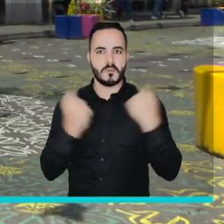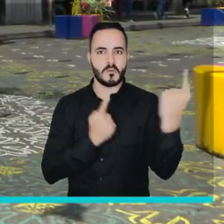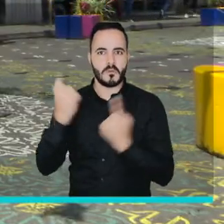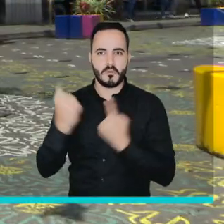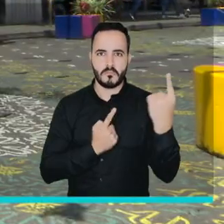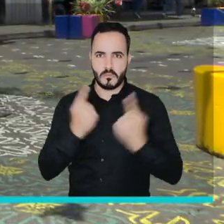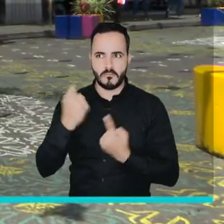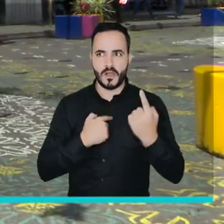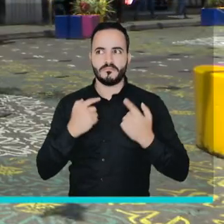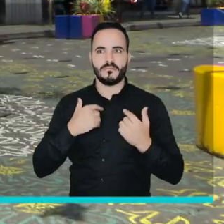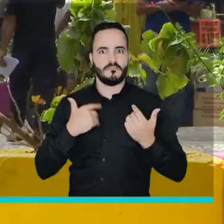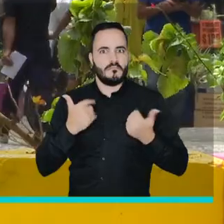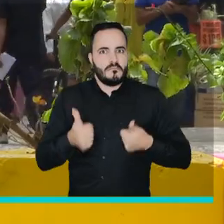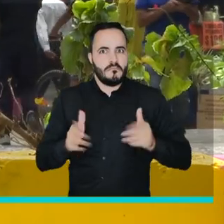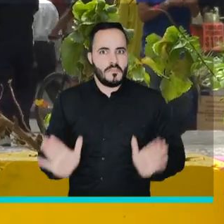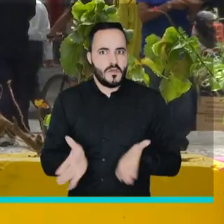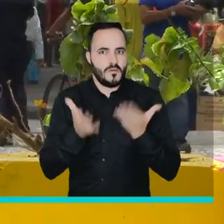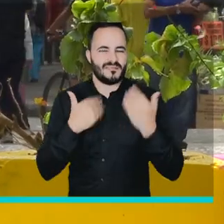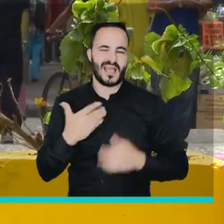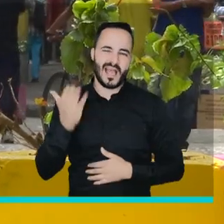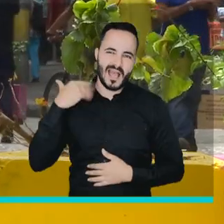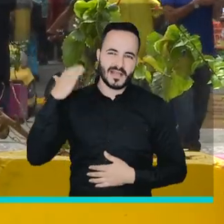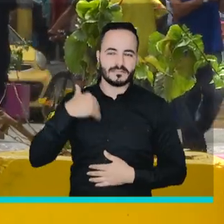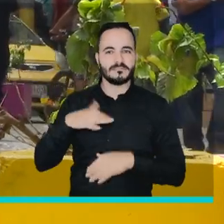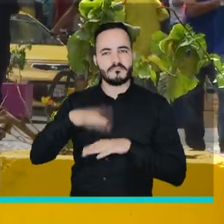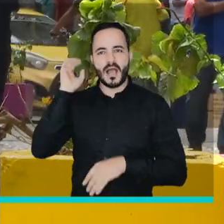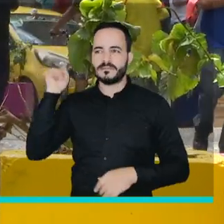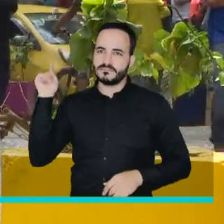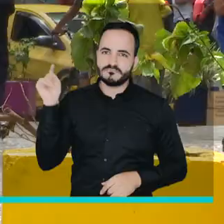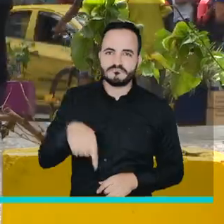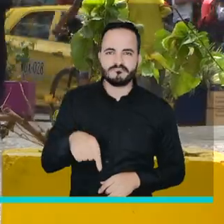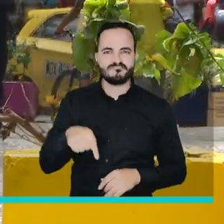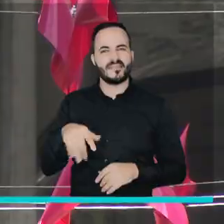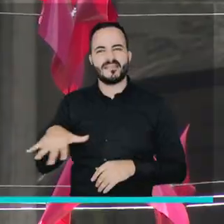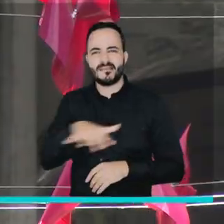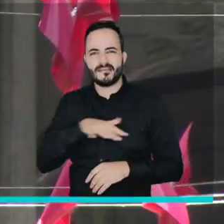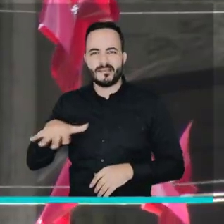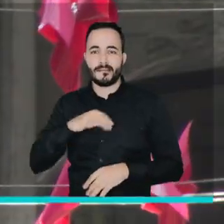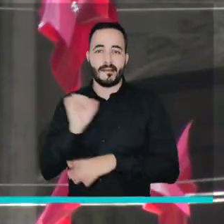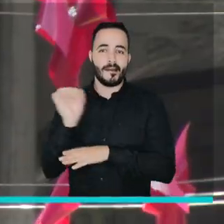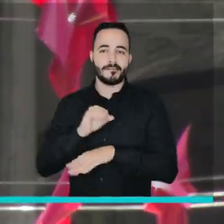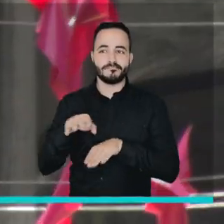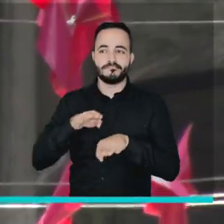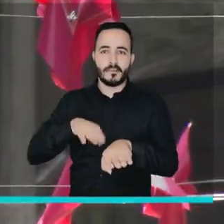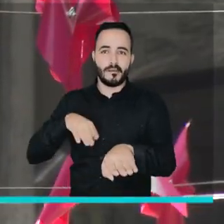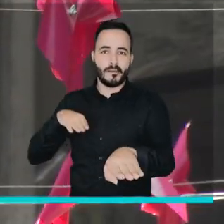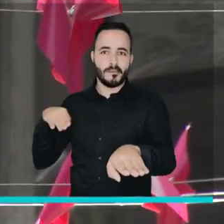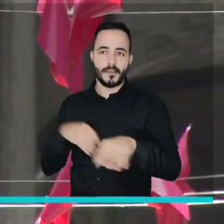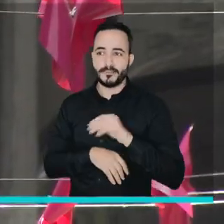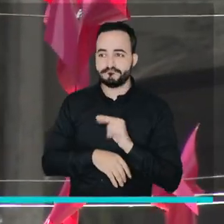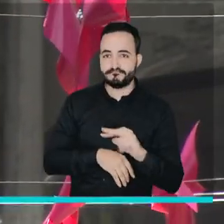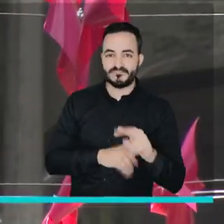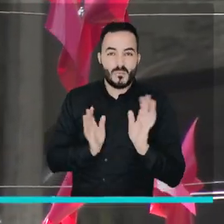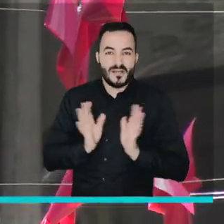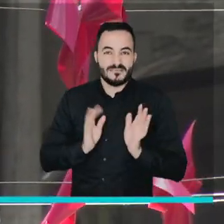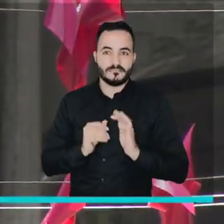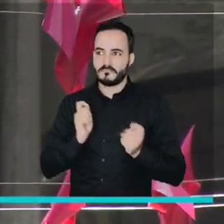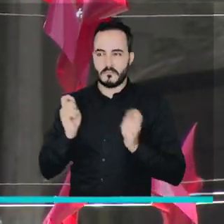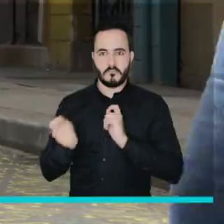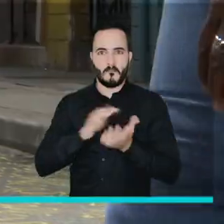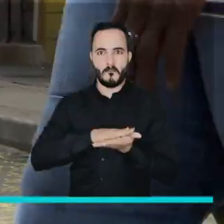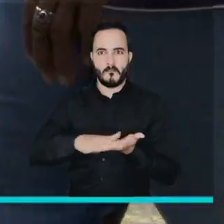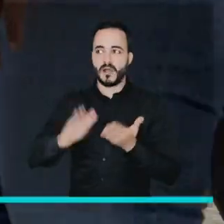Primero en esta zona se hacía mucho, la utilizaban de parqueadero para muchos